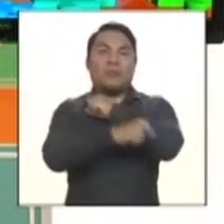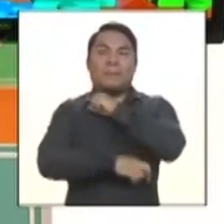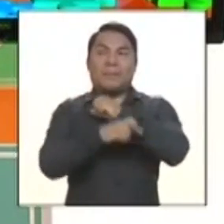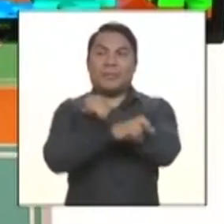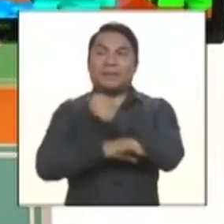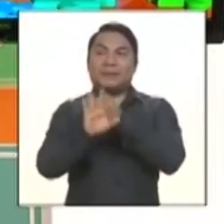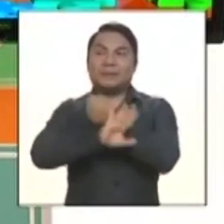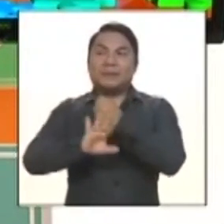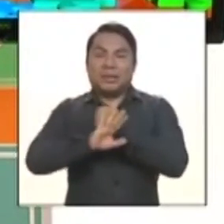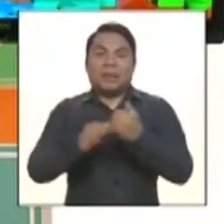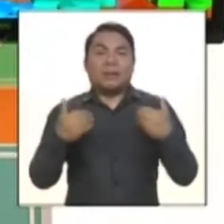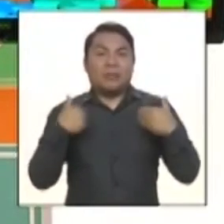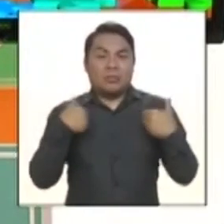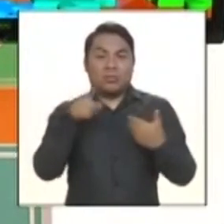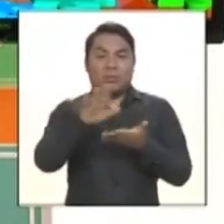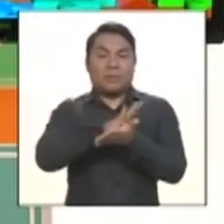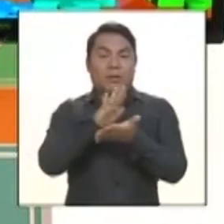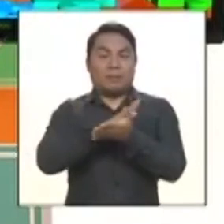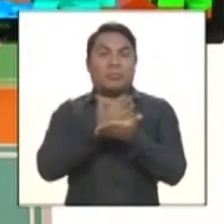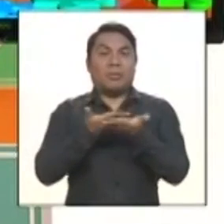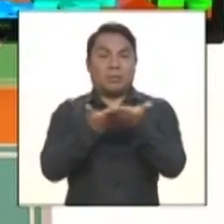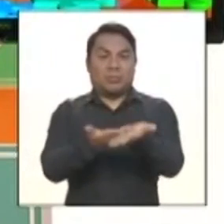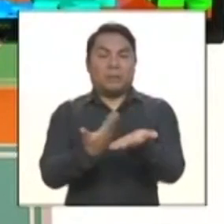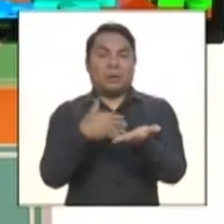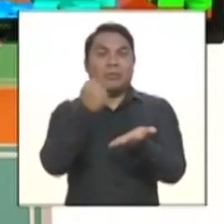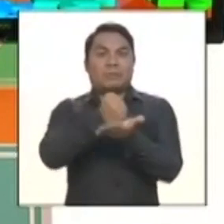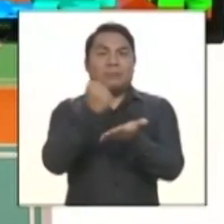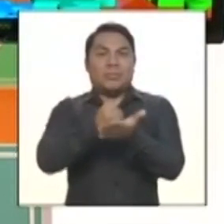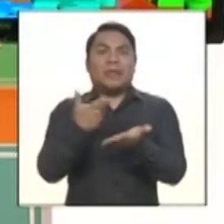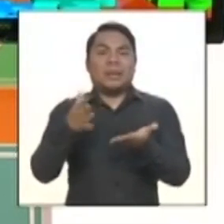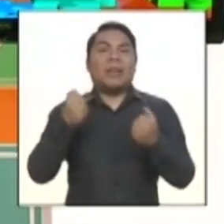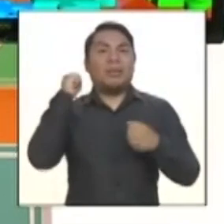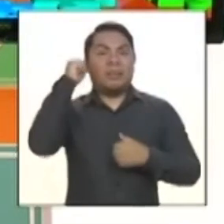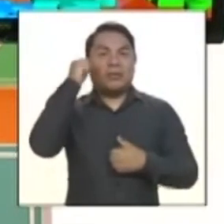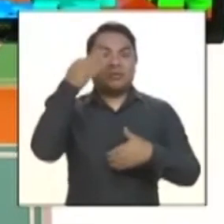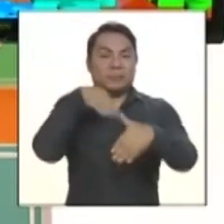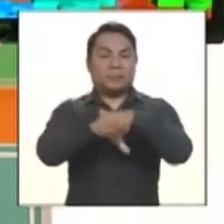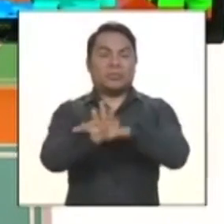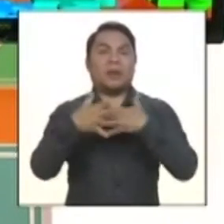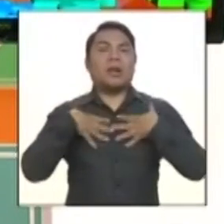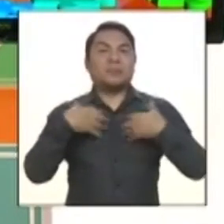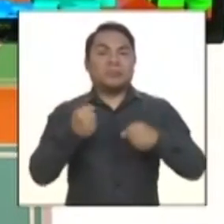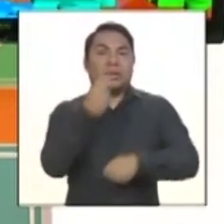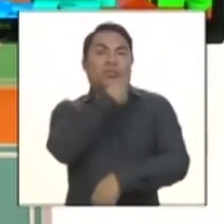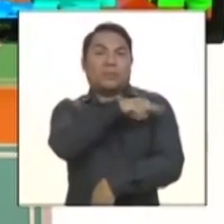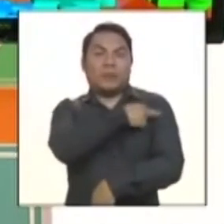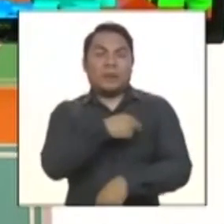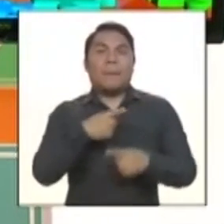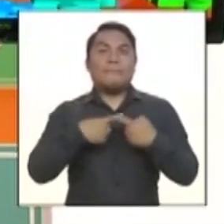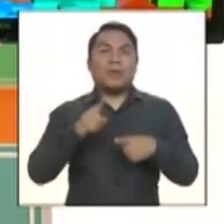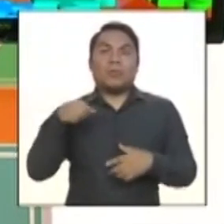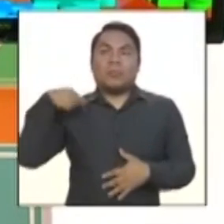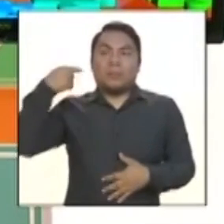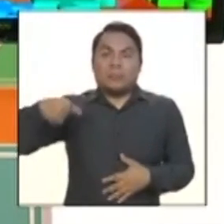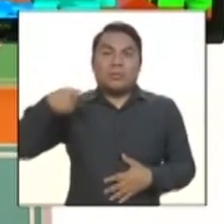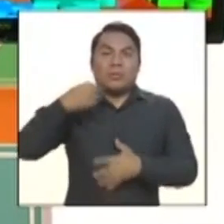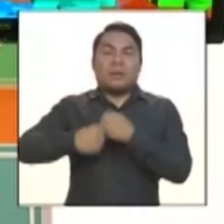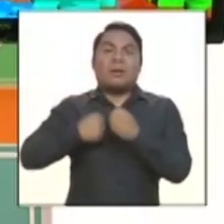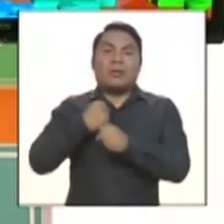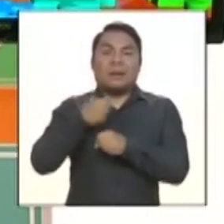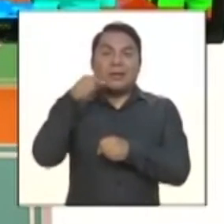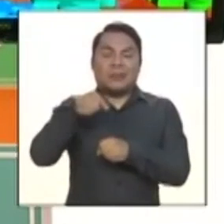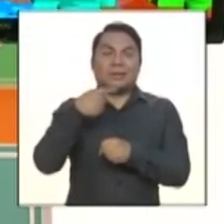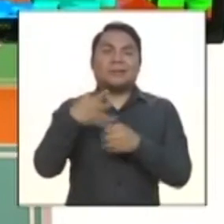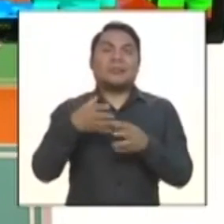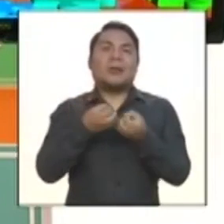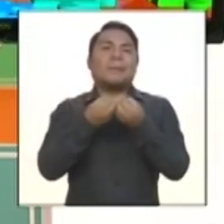tenías o no tenías papeles, tenías derecho al acceso a la salud. Pero luego, hace unos años ya, los migrantes han perdido